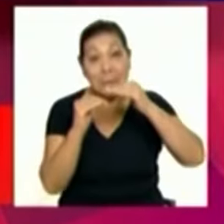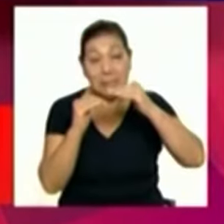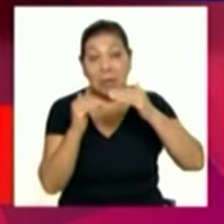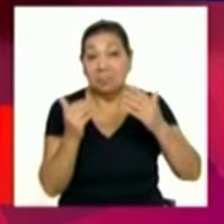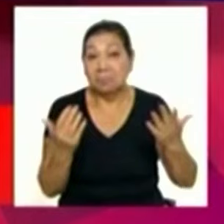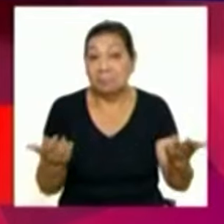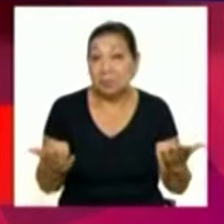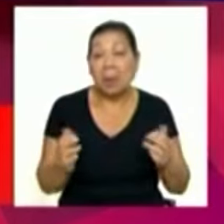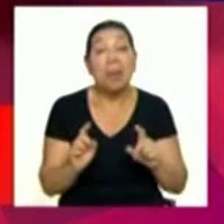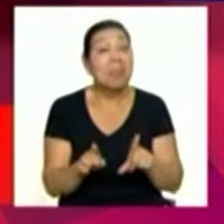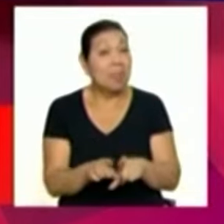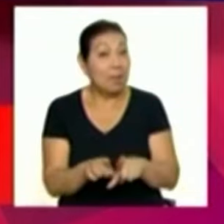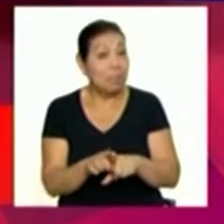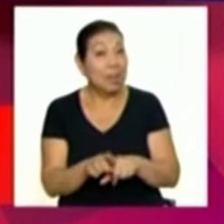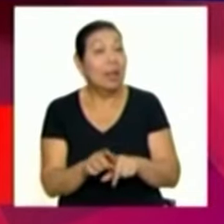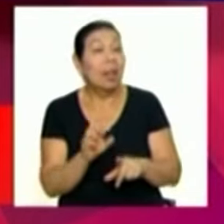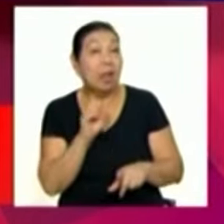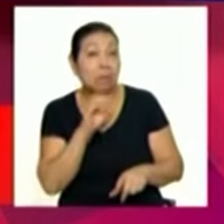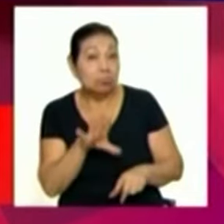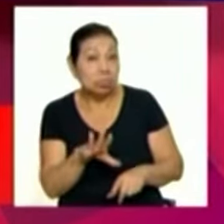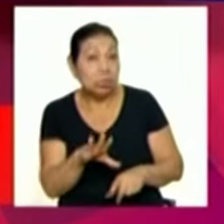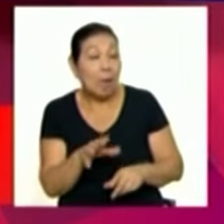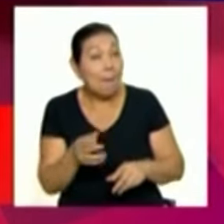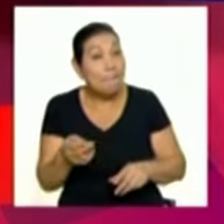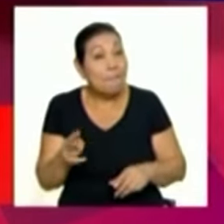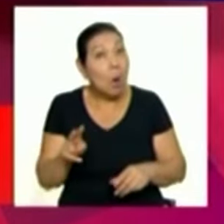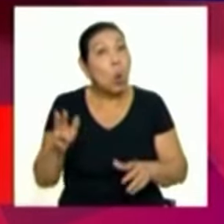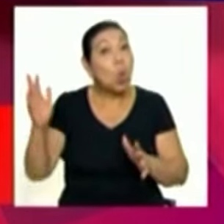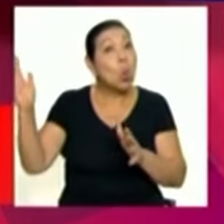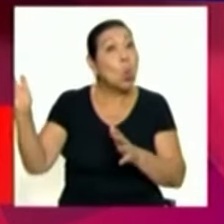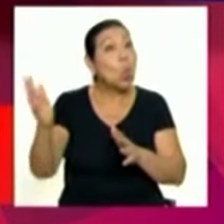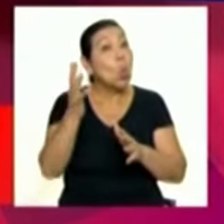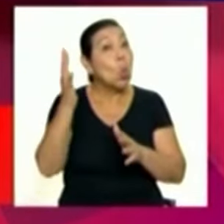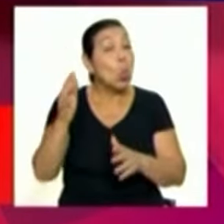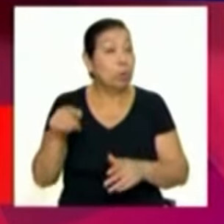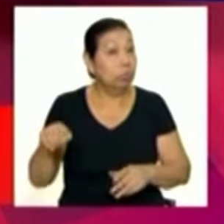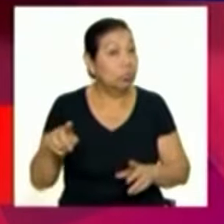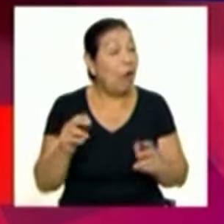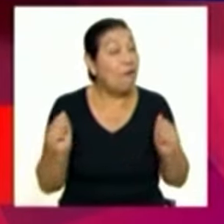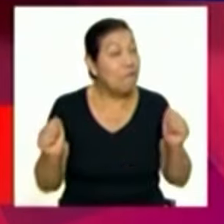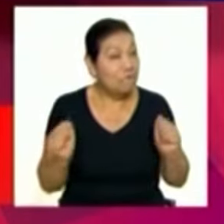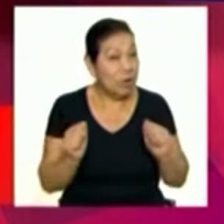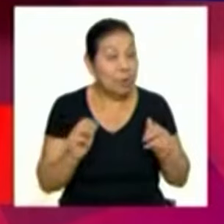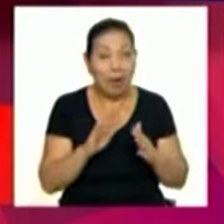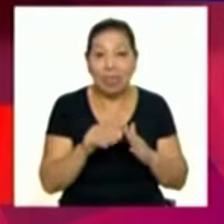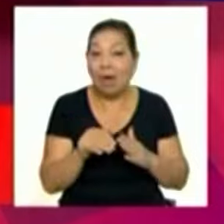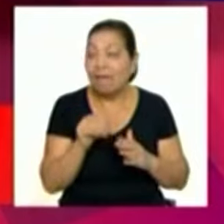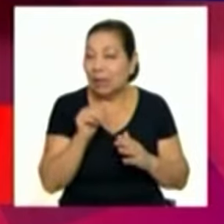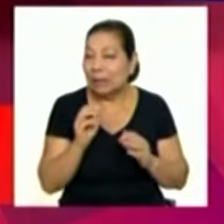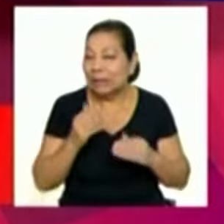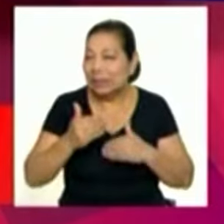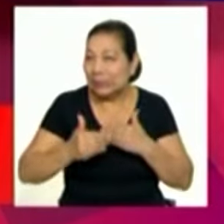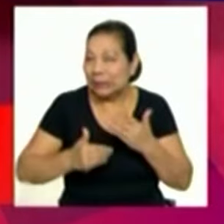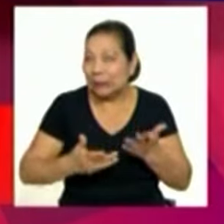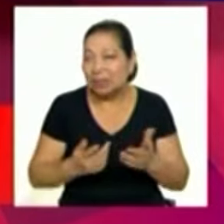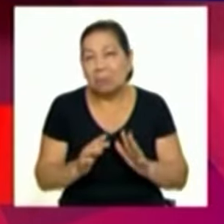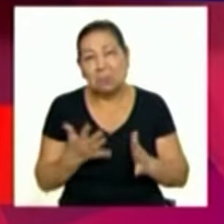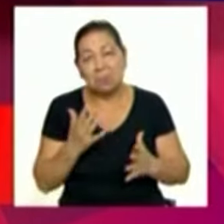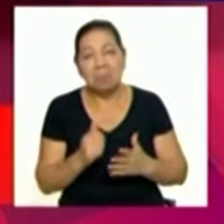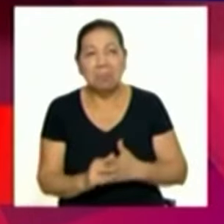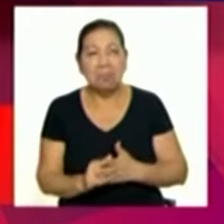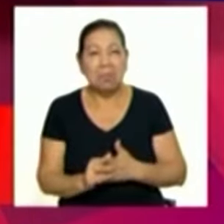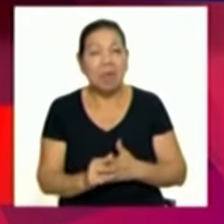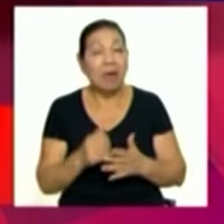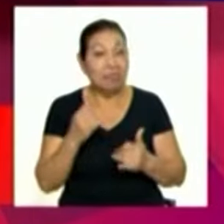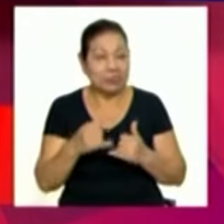Metropolitana y también tenemos un aviso de incremento de vientos, así que la sensación de frío todavía nos va a acompañar por lo menos